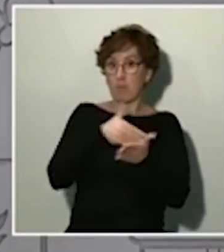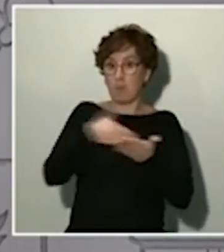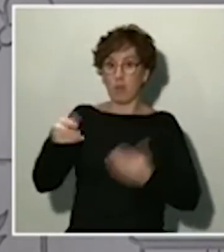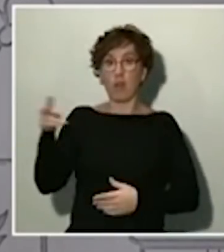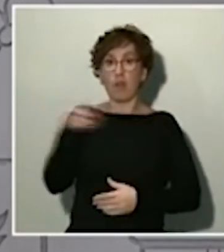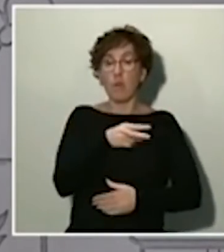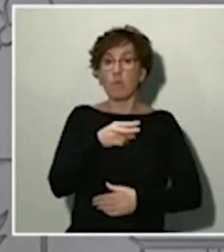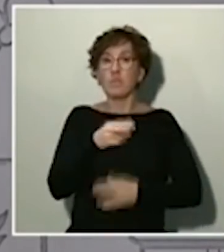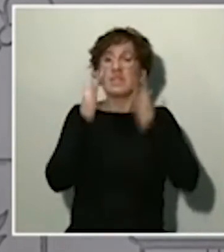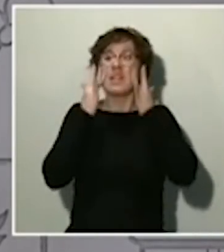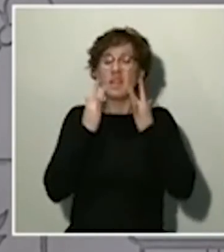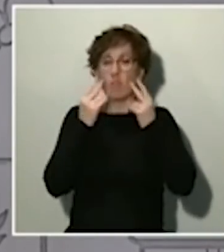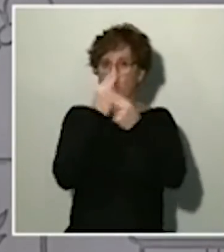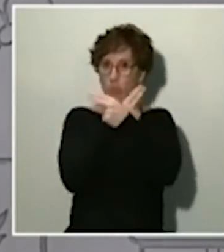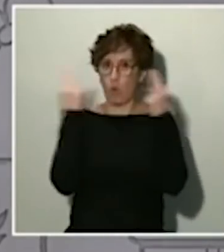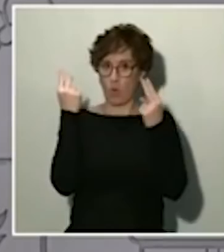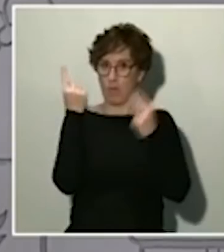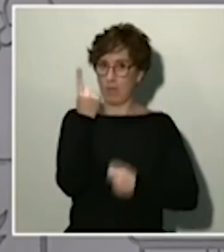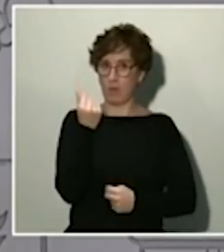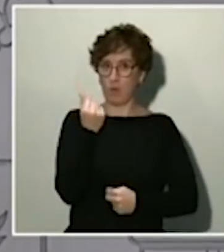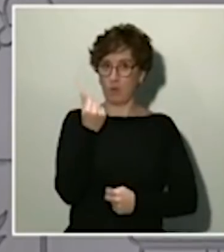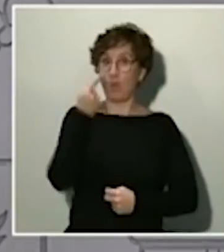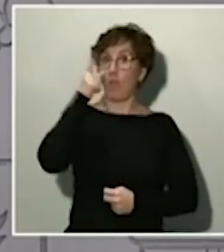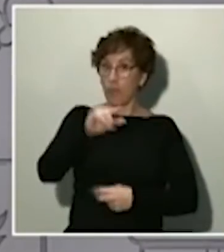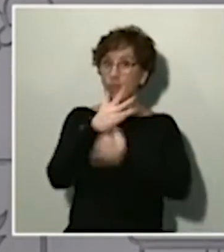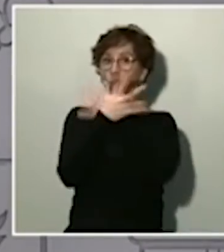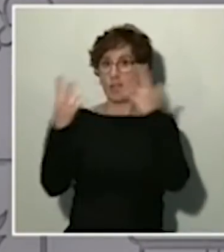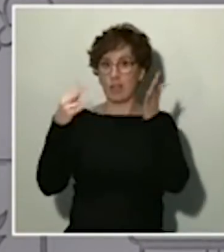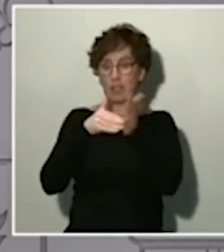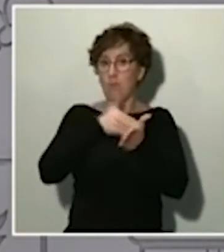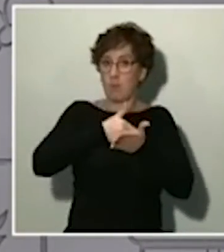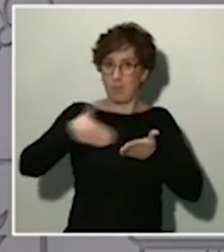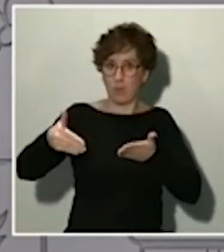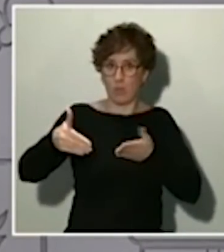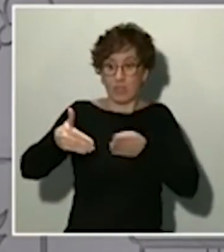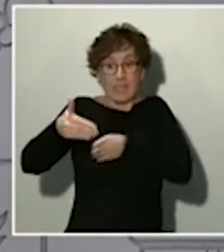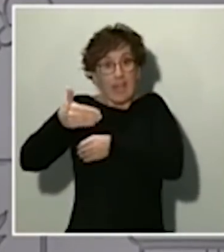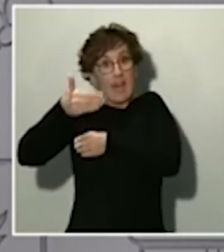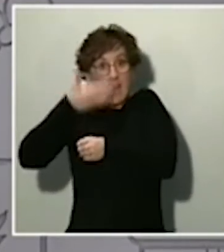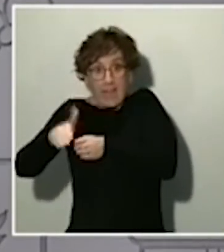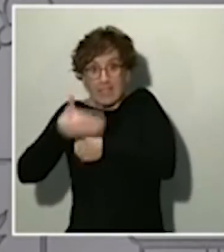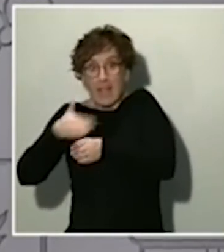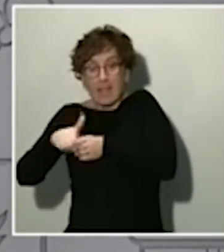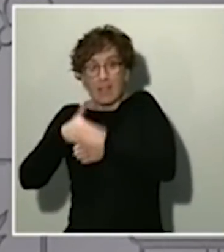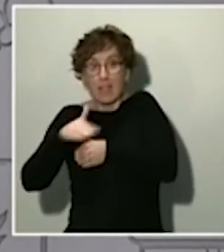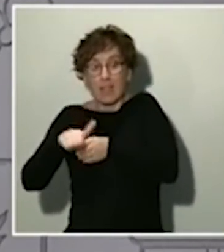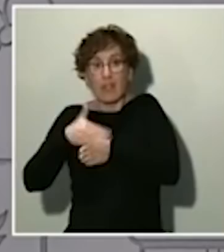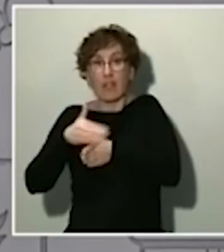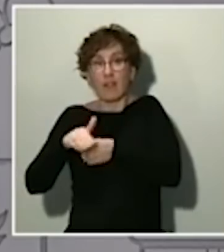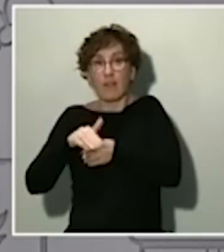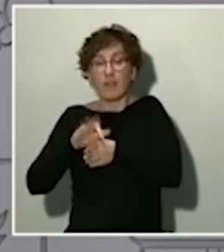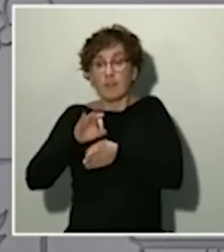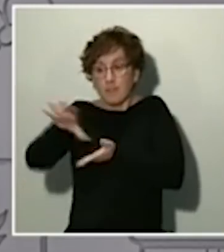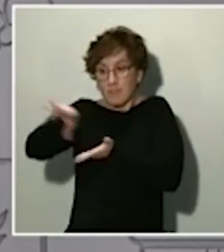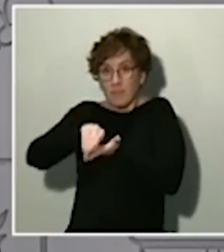y el restante se complementará con la movilización de recursos